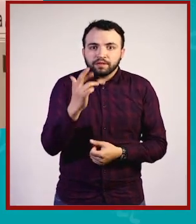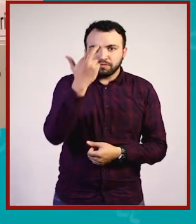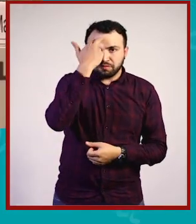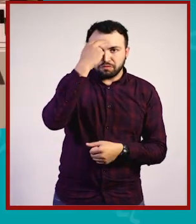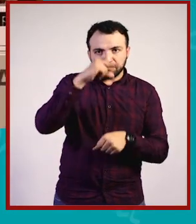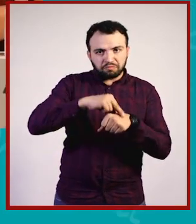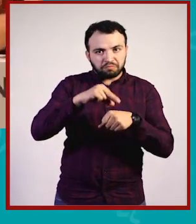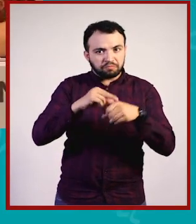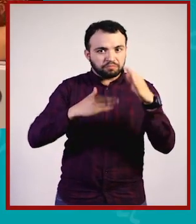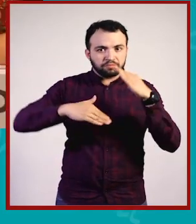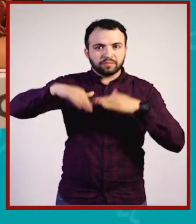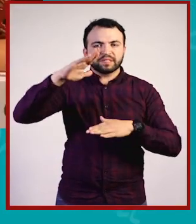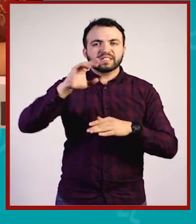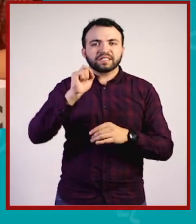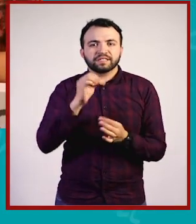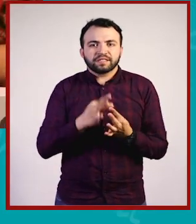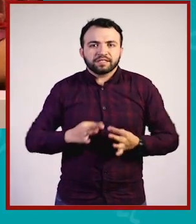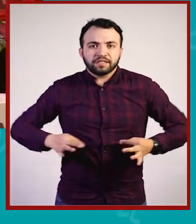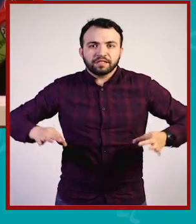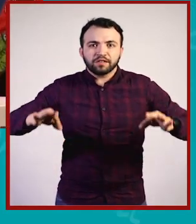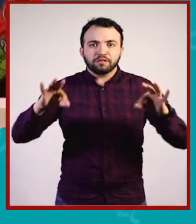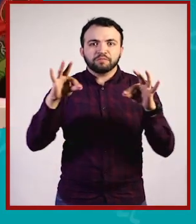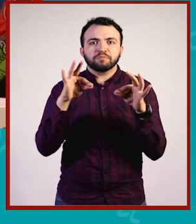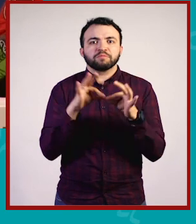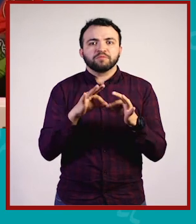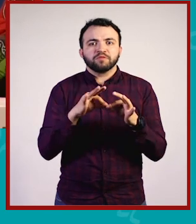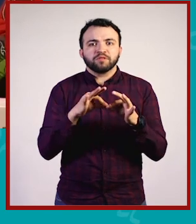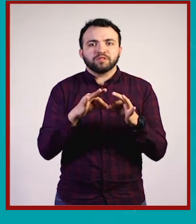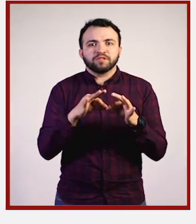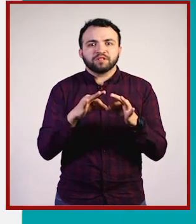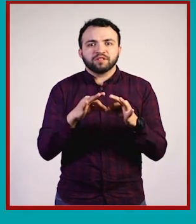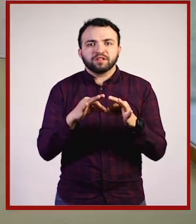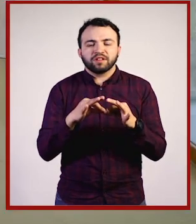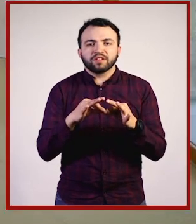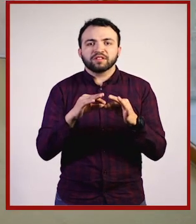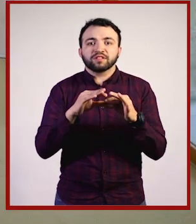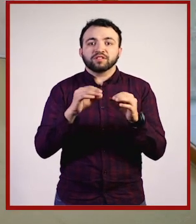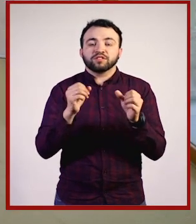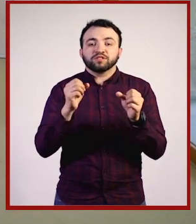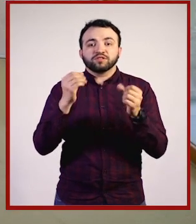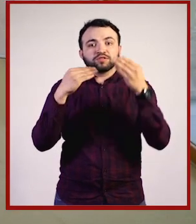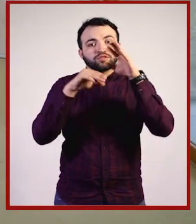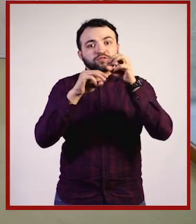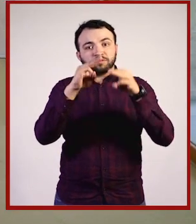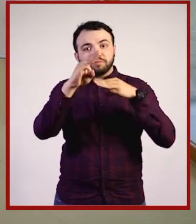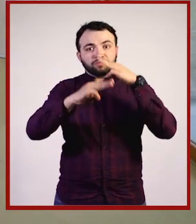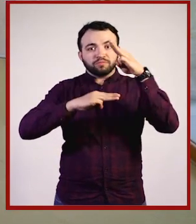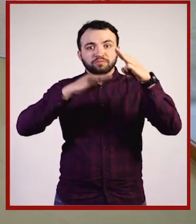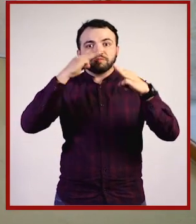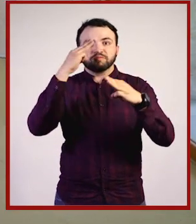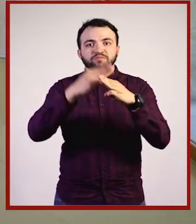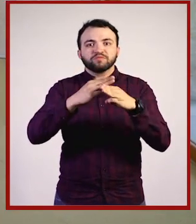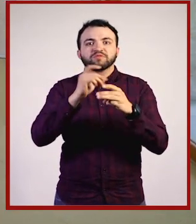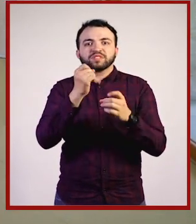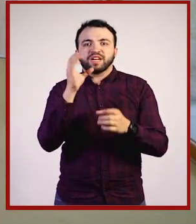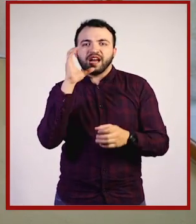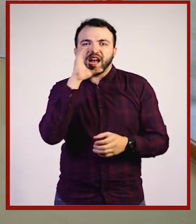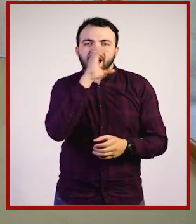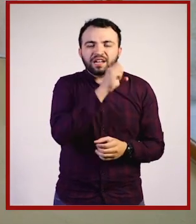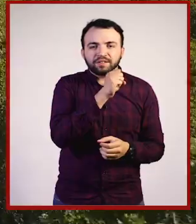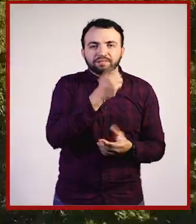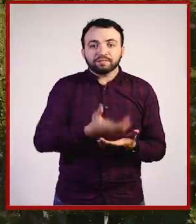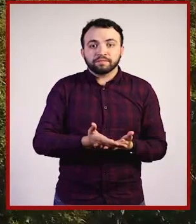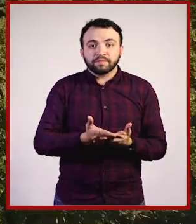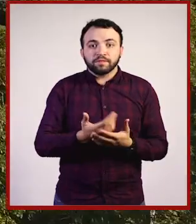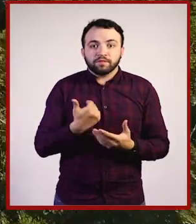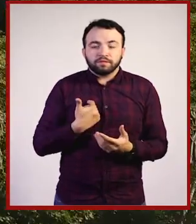la importancia de la presión y composición atmosférica en la vida. Seremos testigos de historias